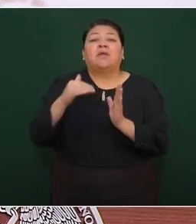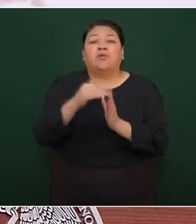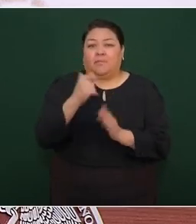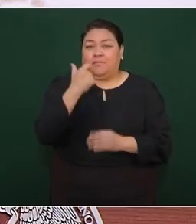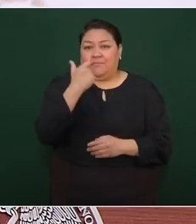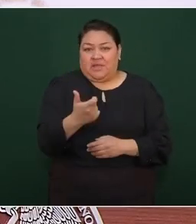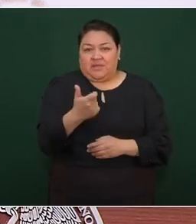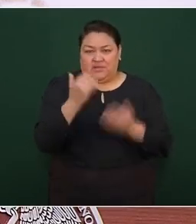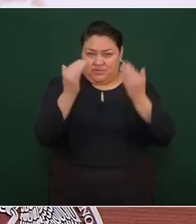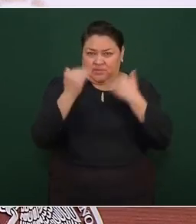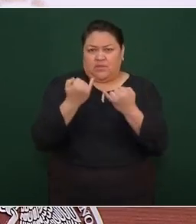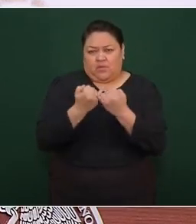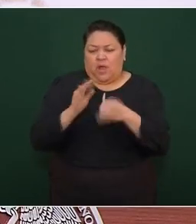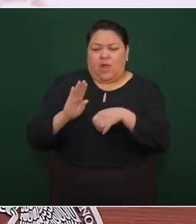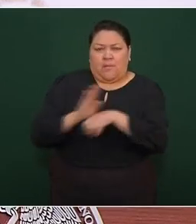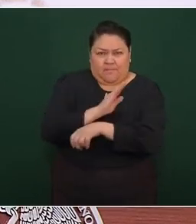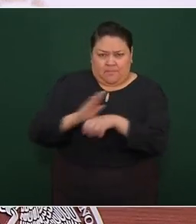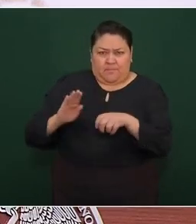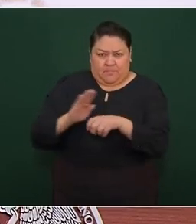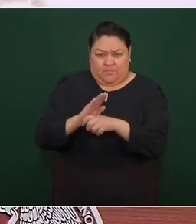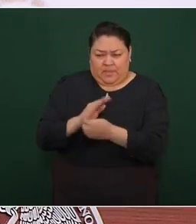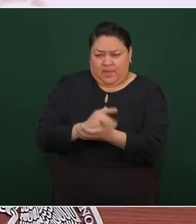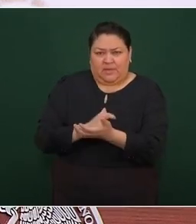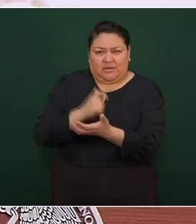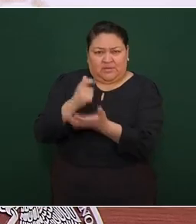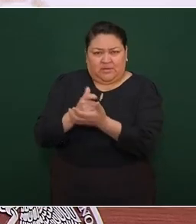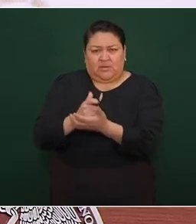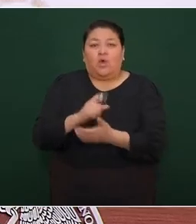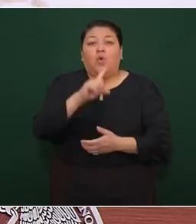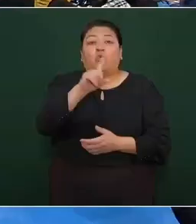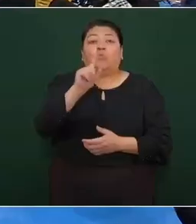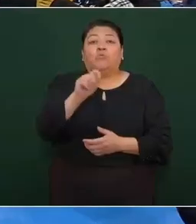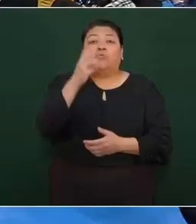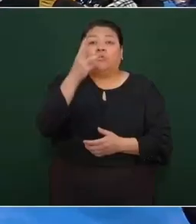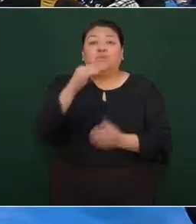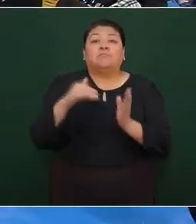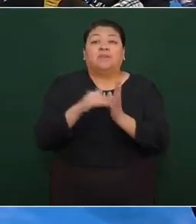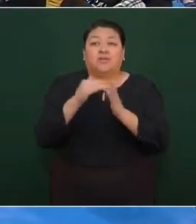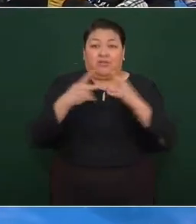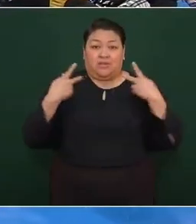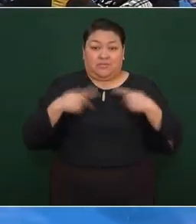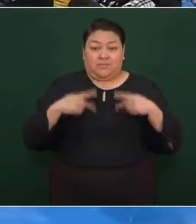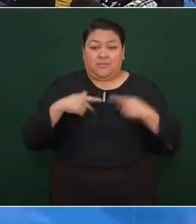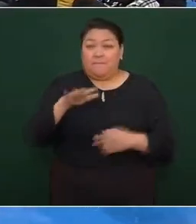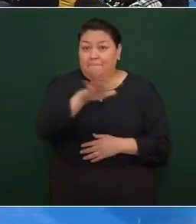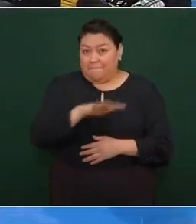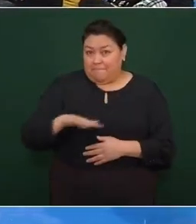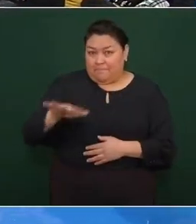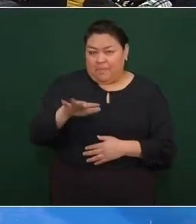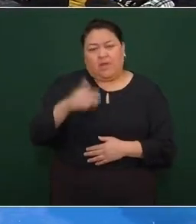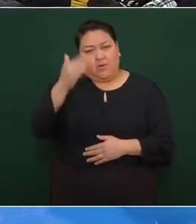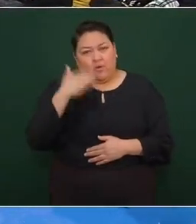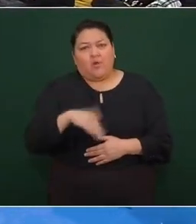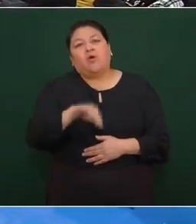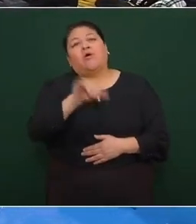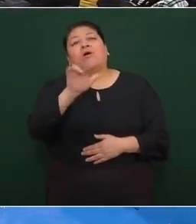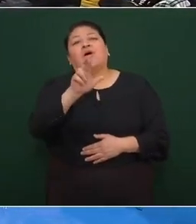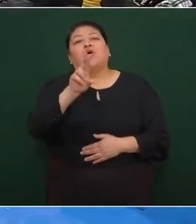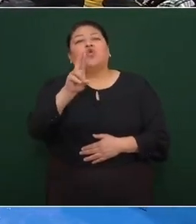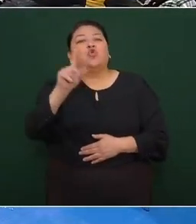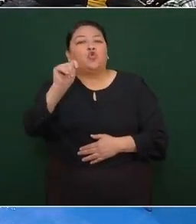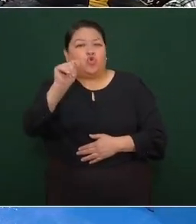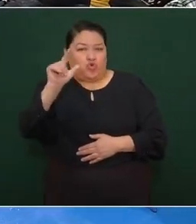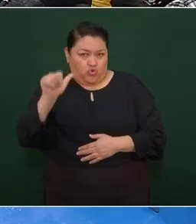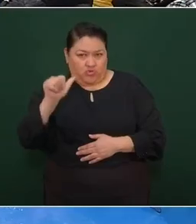y beneficiará a más de 1.3 millones de habitantes. El sistema metropolitano de transporte